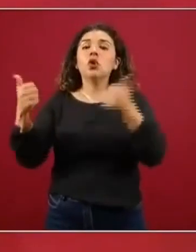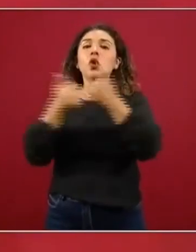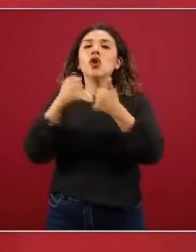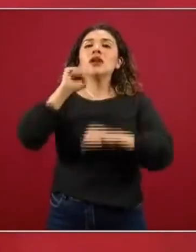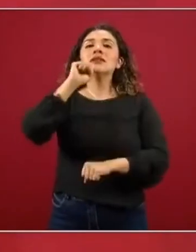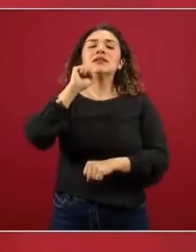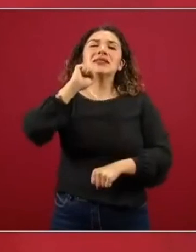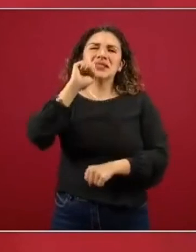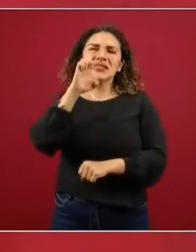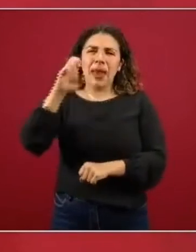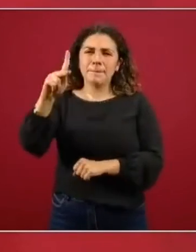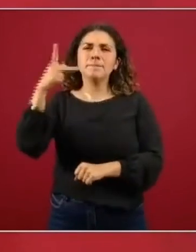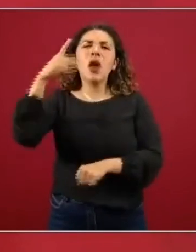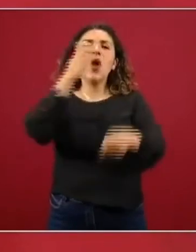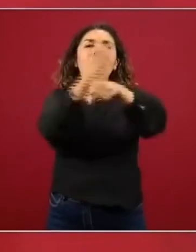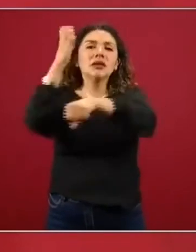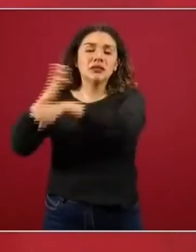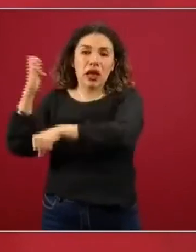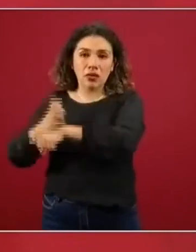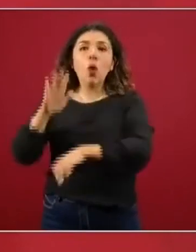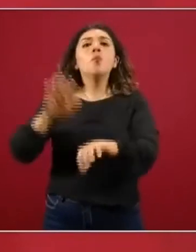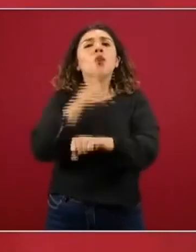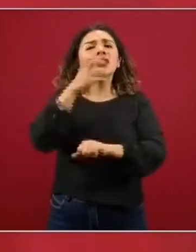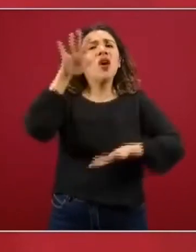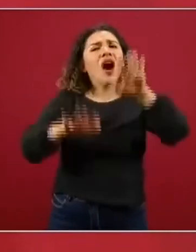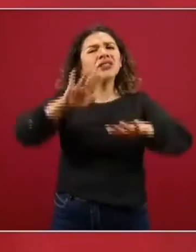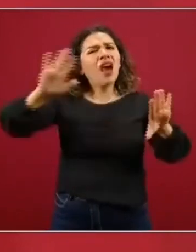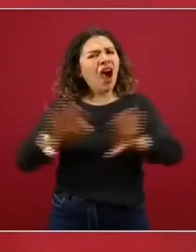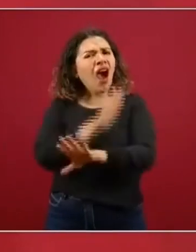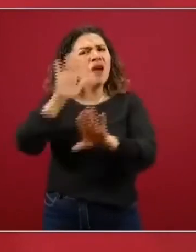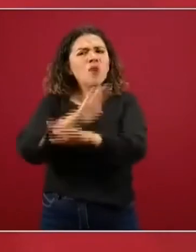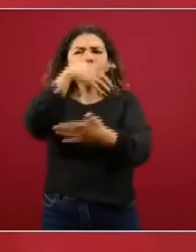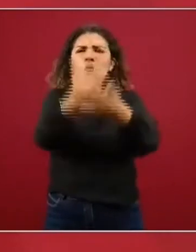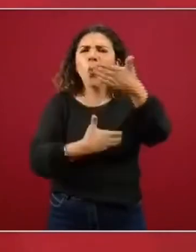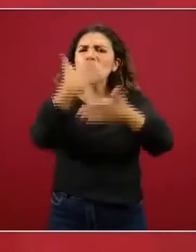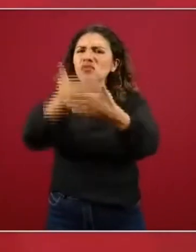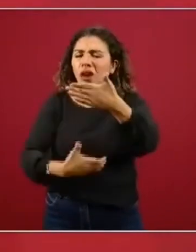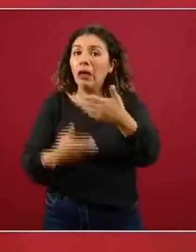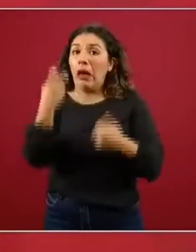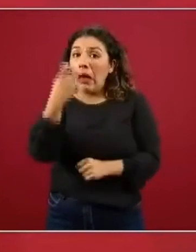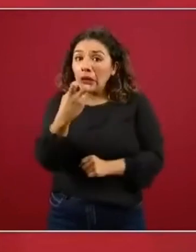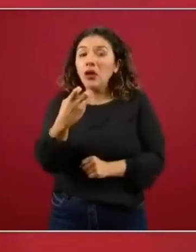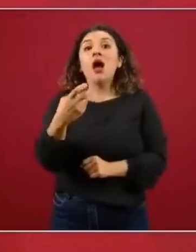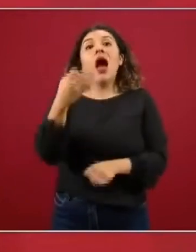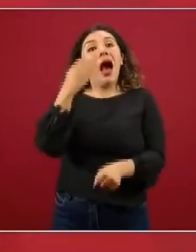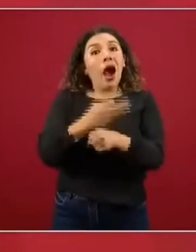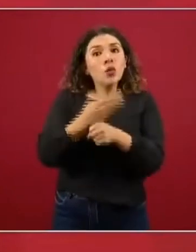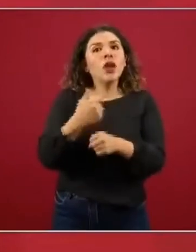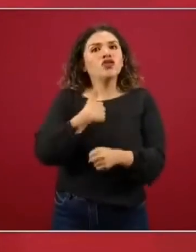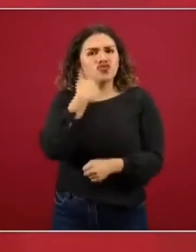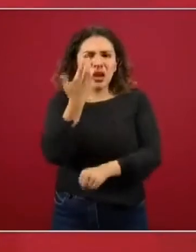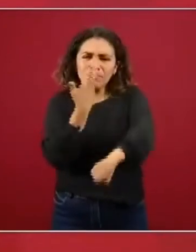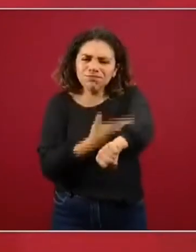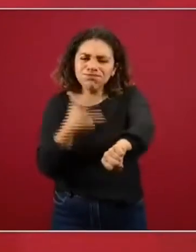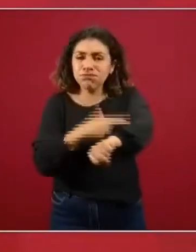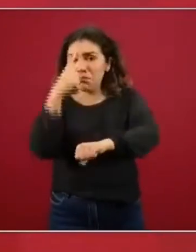estatal por eso hay variaciones en los contratos el propósito es procurar llegar a homogenizar